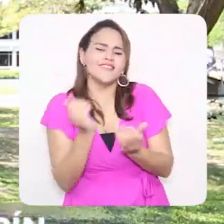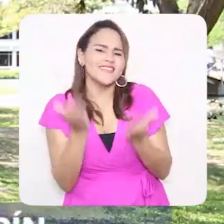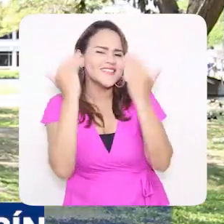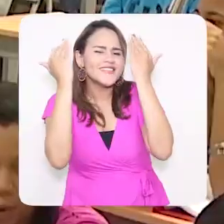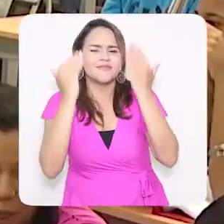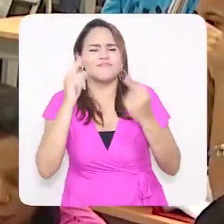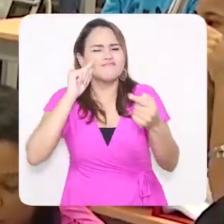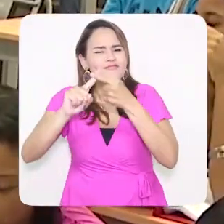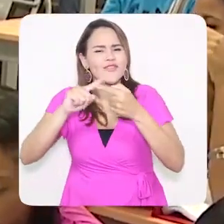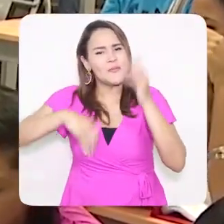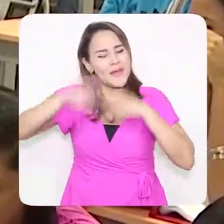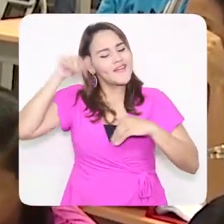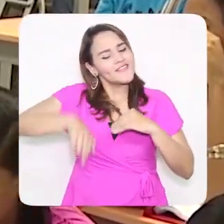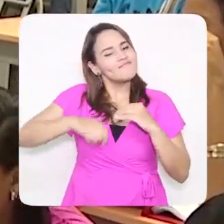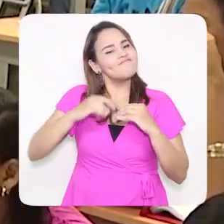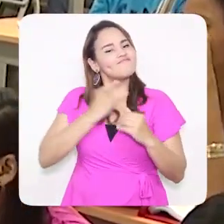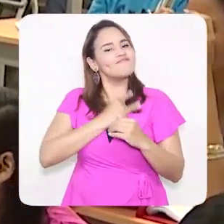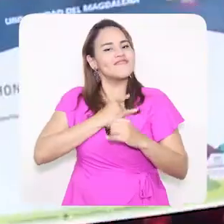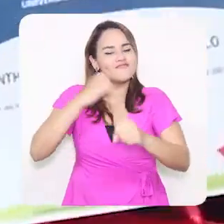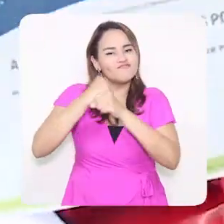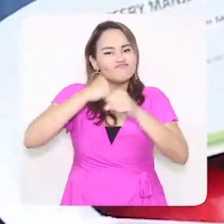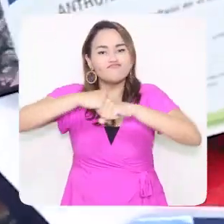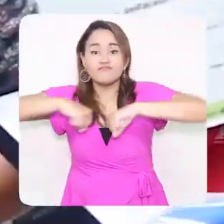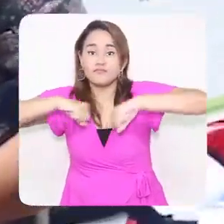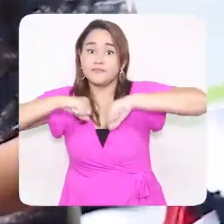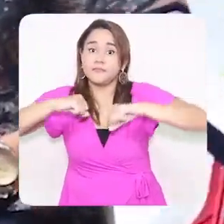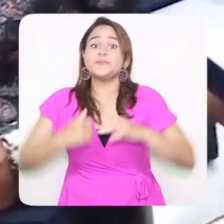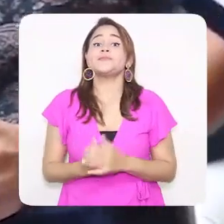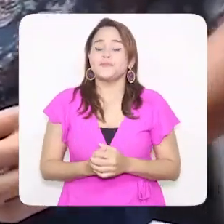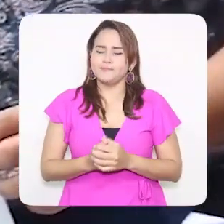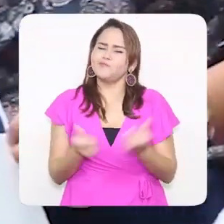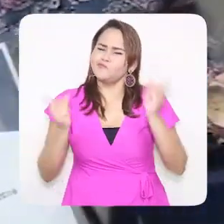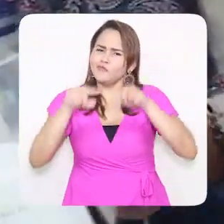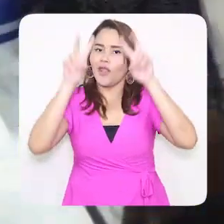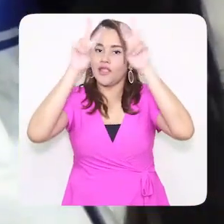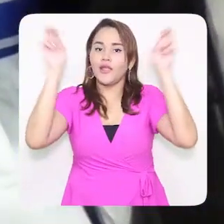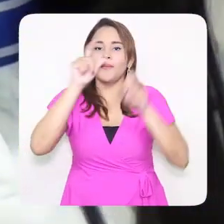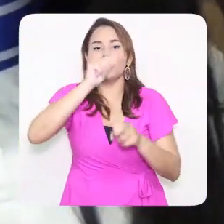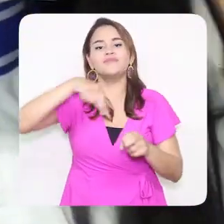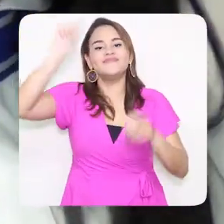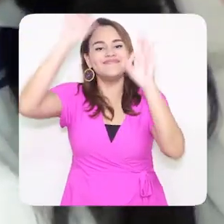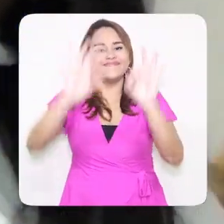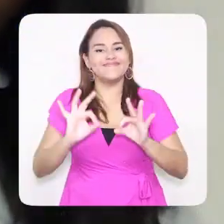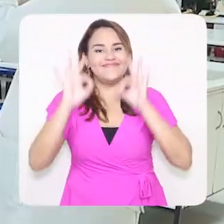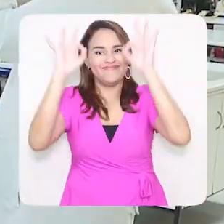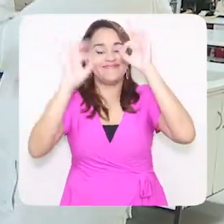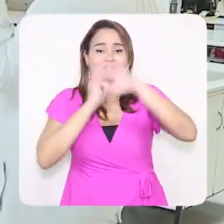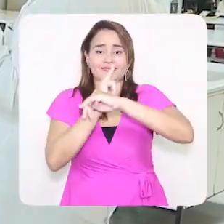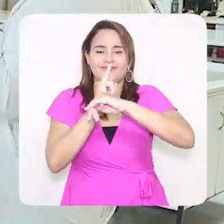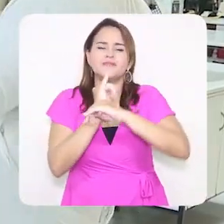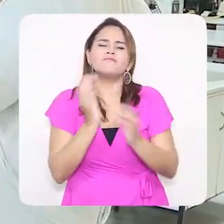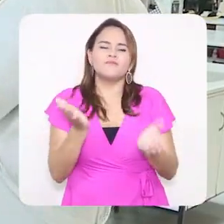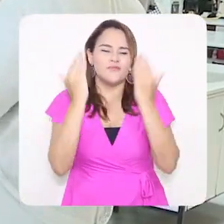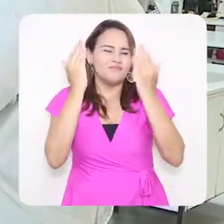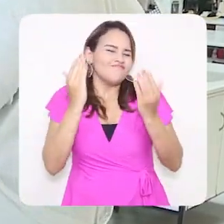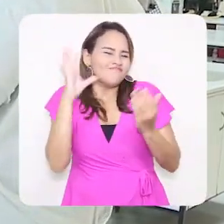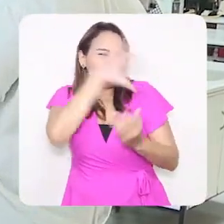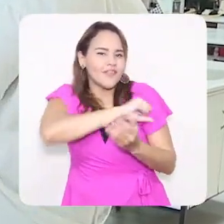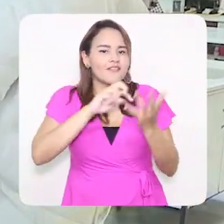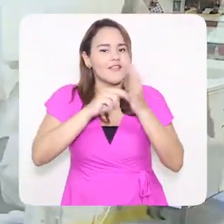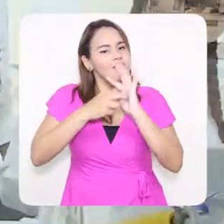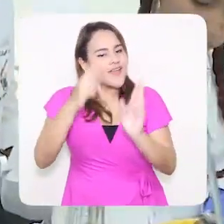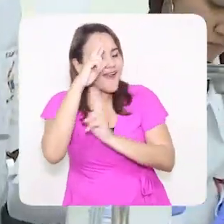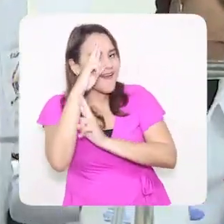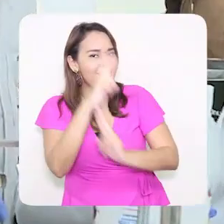registro calificado, pero de igual manera la acreditación institucional denota un reconocimiento social que ha alcanzado la universidad por su labor